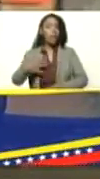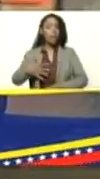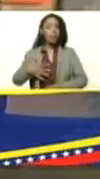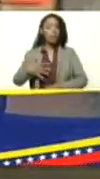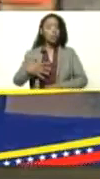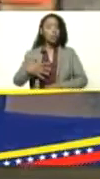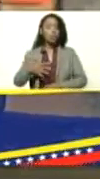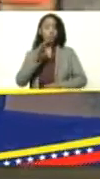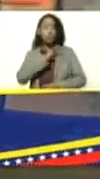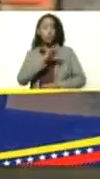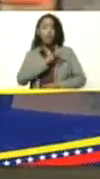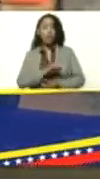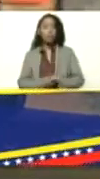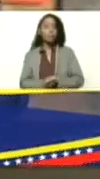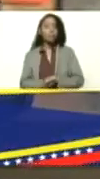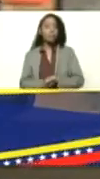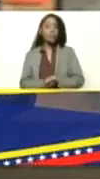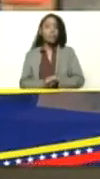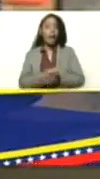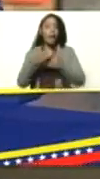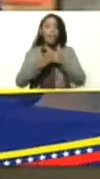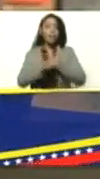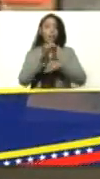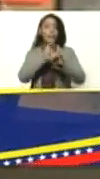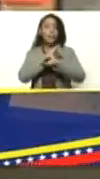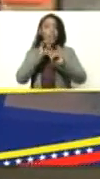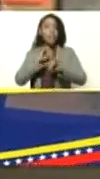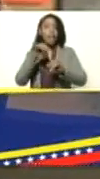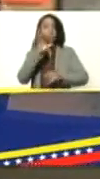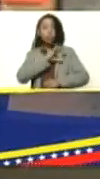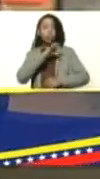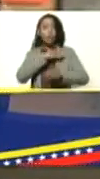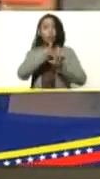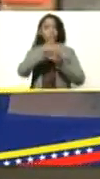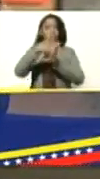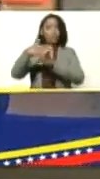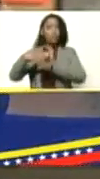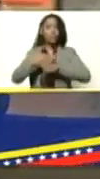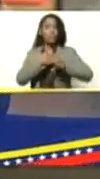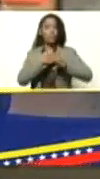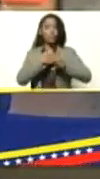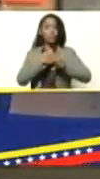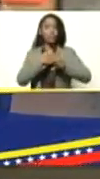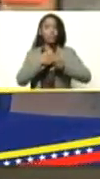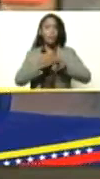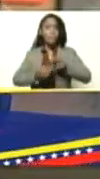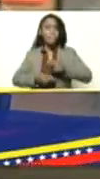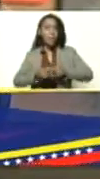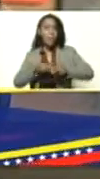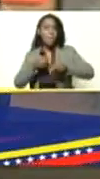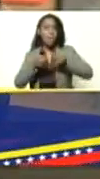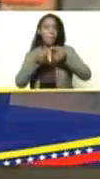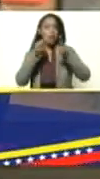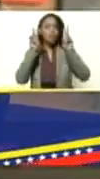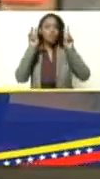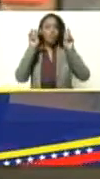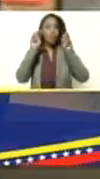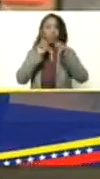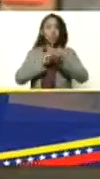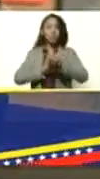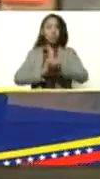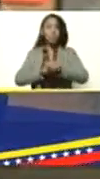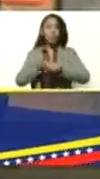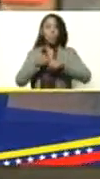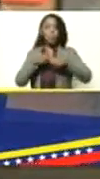avanzar hacia la felicidad social compartida y construir una nueva prosperidad